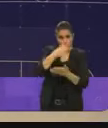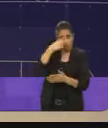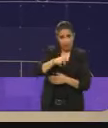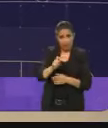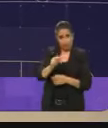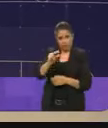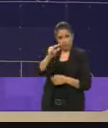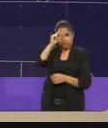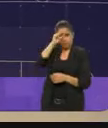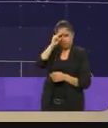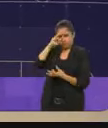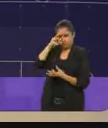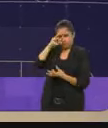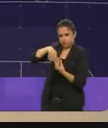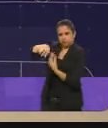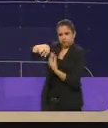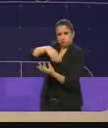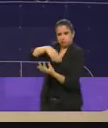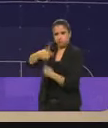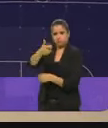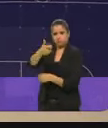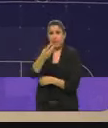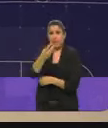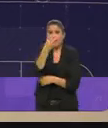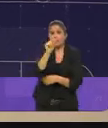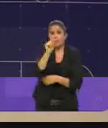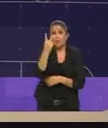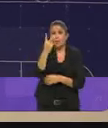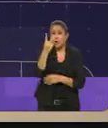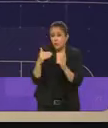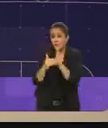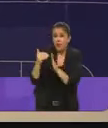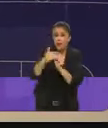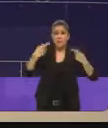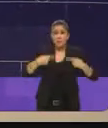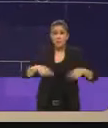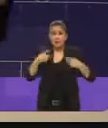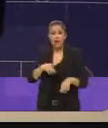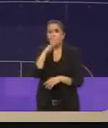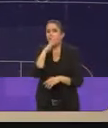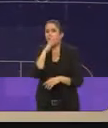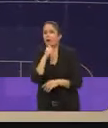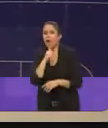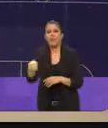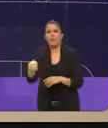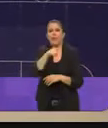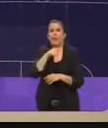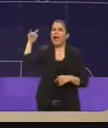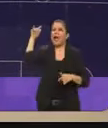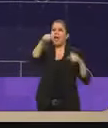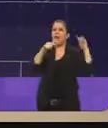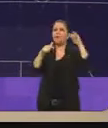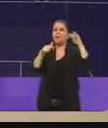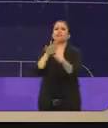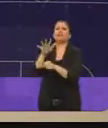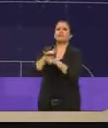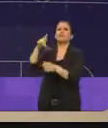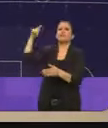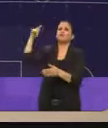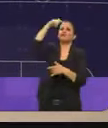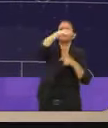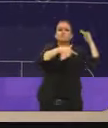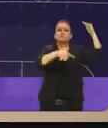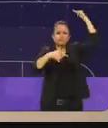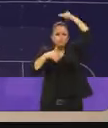vivimos 3.2 millones de personas no pueden conformarse con tener aviones volando sobre su